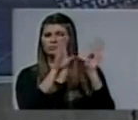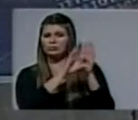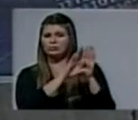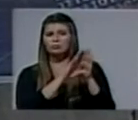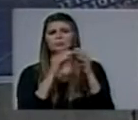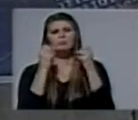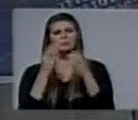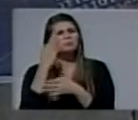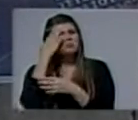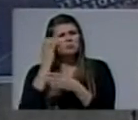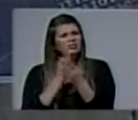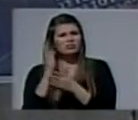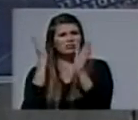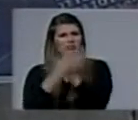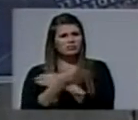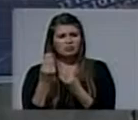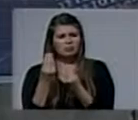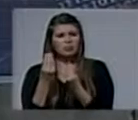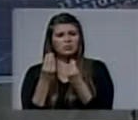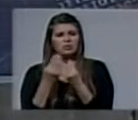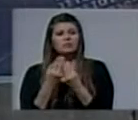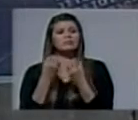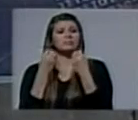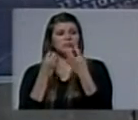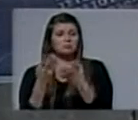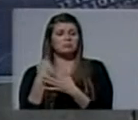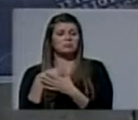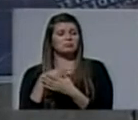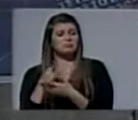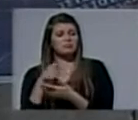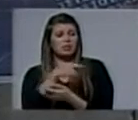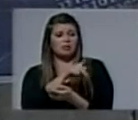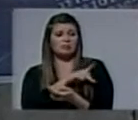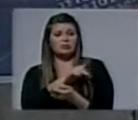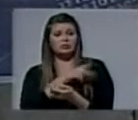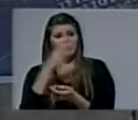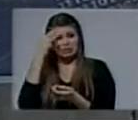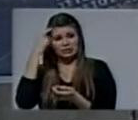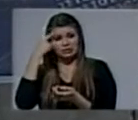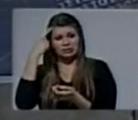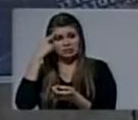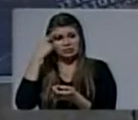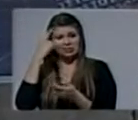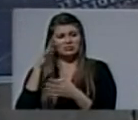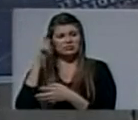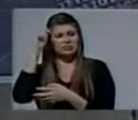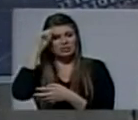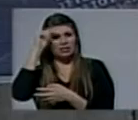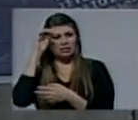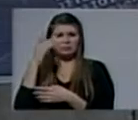¿Y por qué siempre escapa de casa? Bueno, es una persona enferma. Una persona especial.